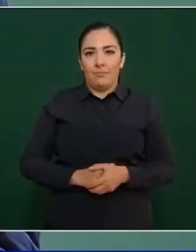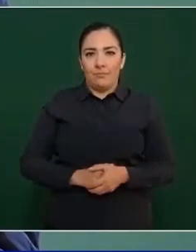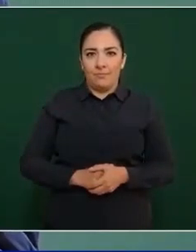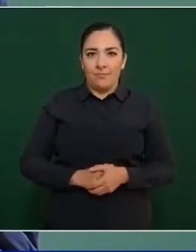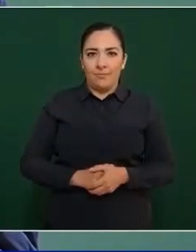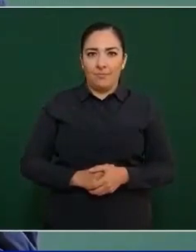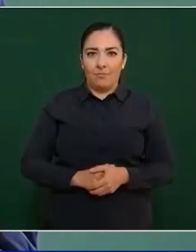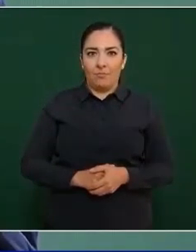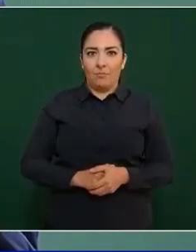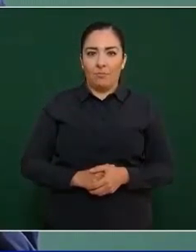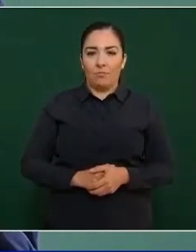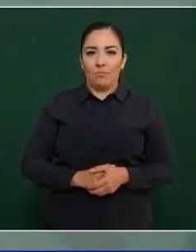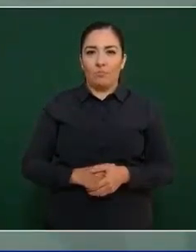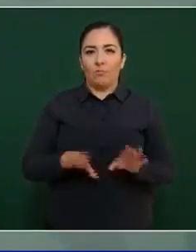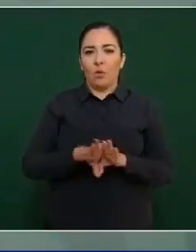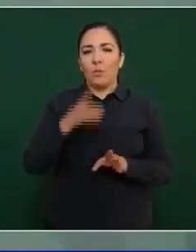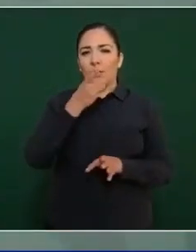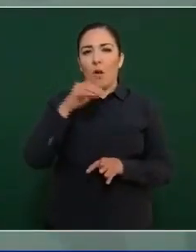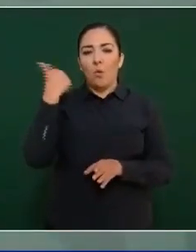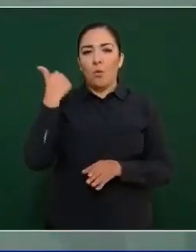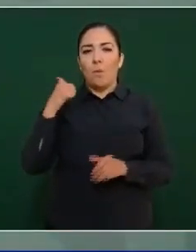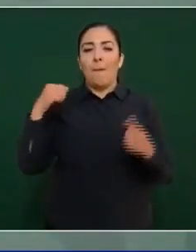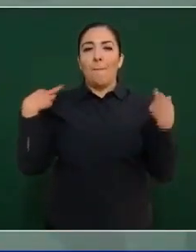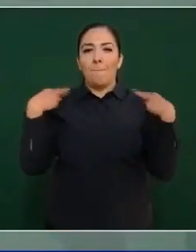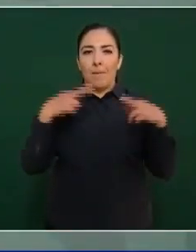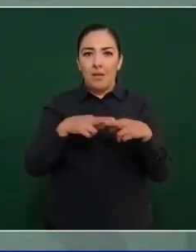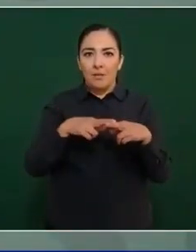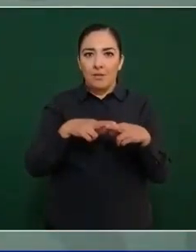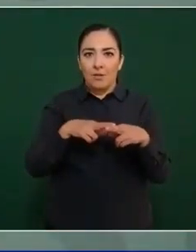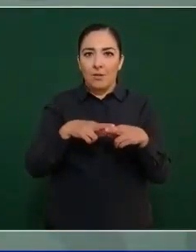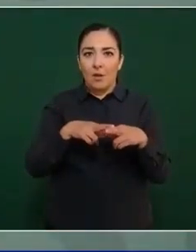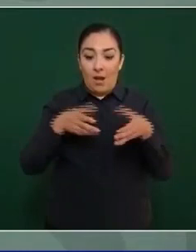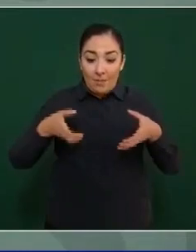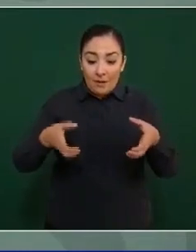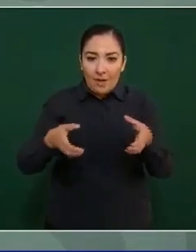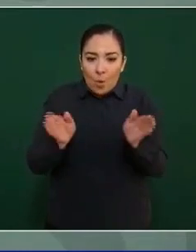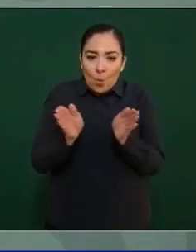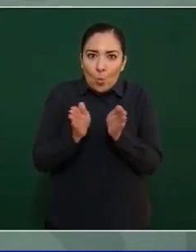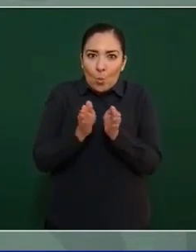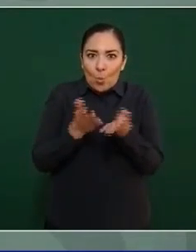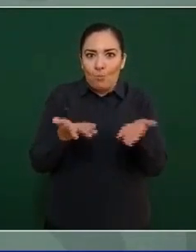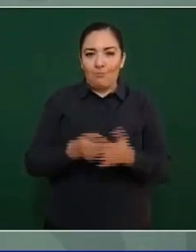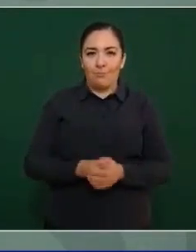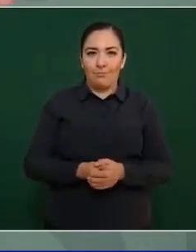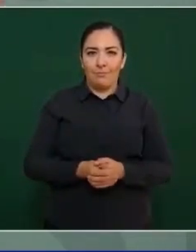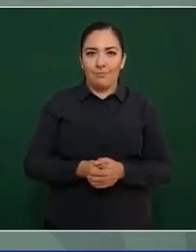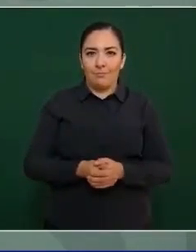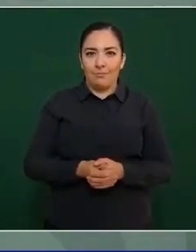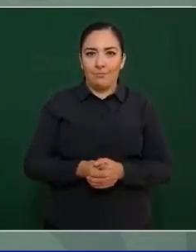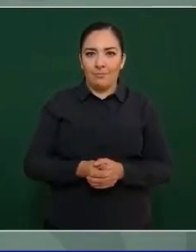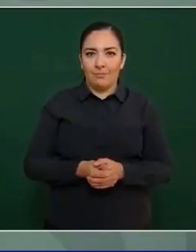Como decía el maestro Buendía, las banquetas aquí son muy angostas. Entonces,